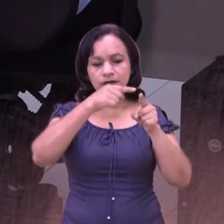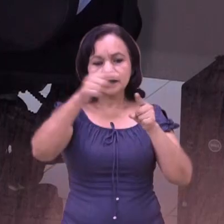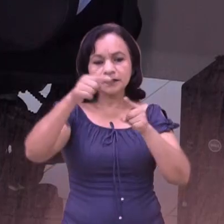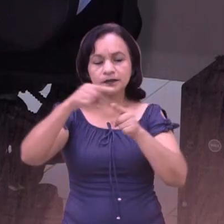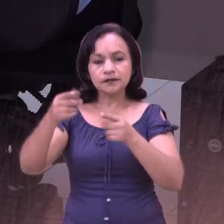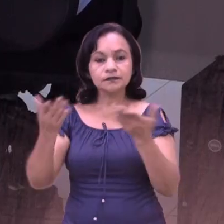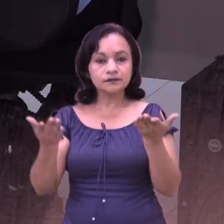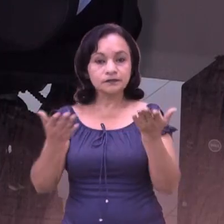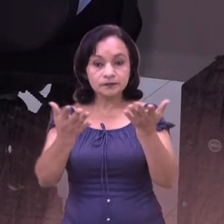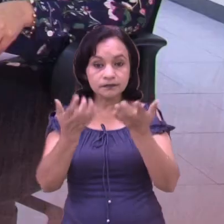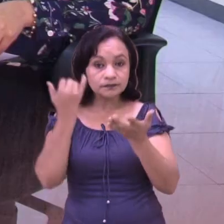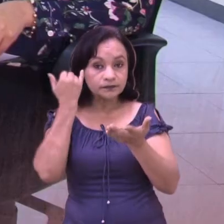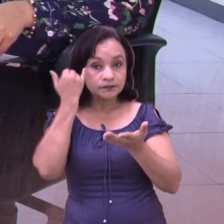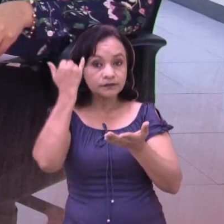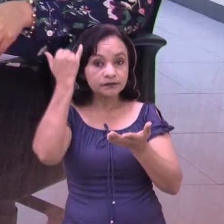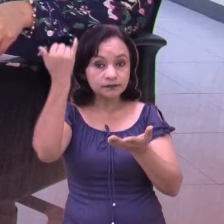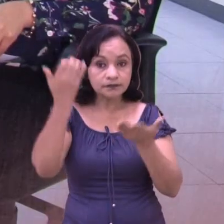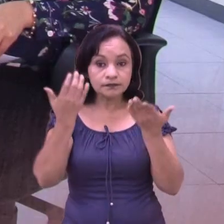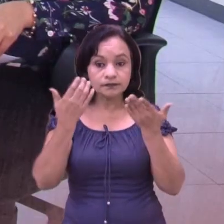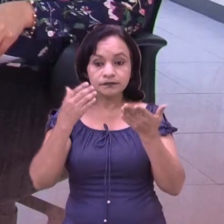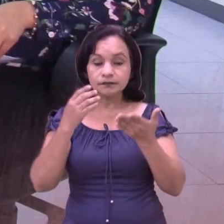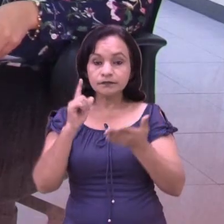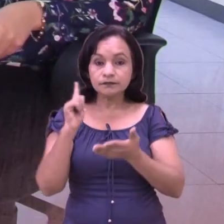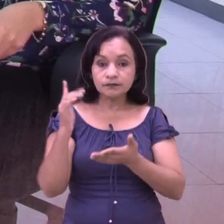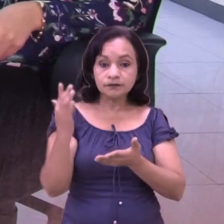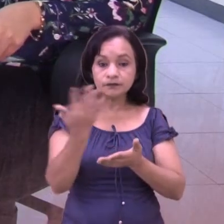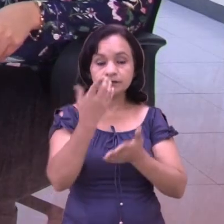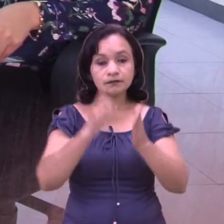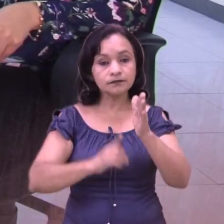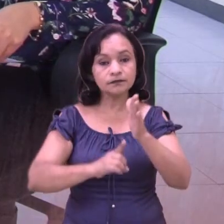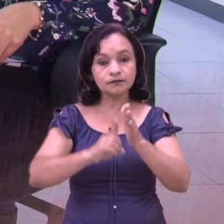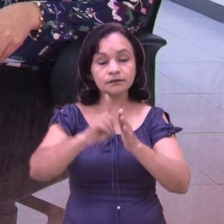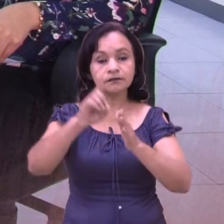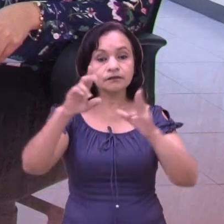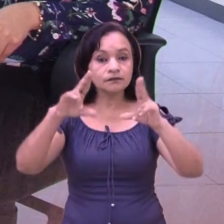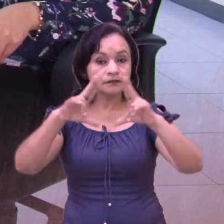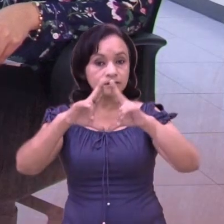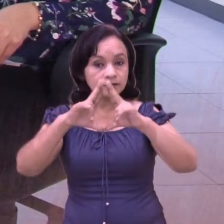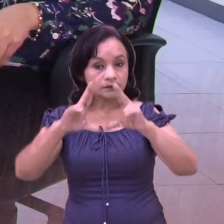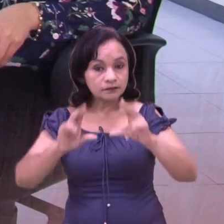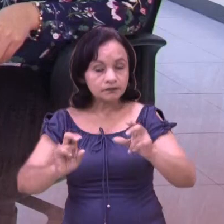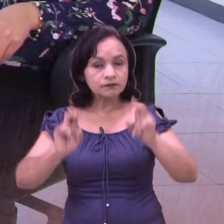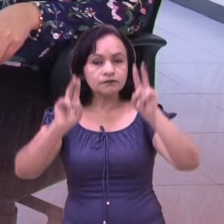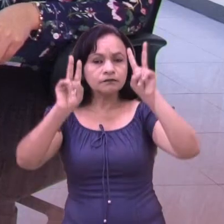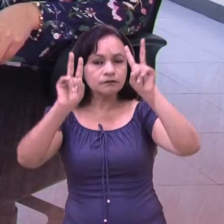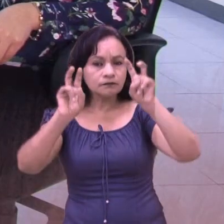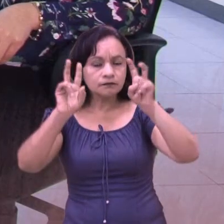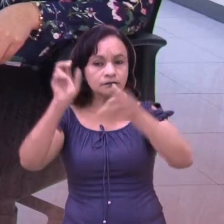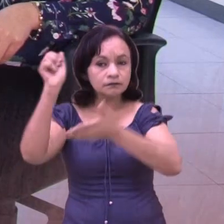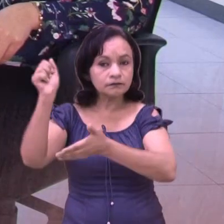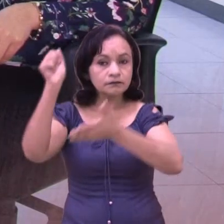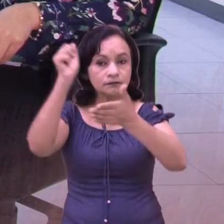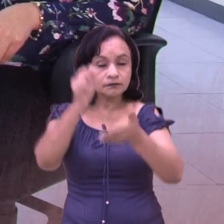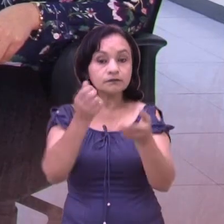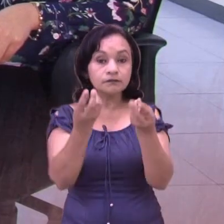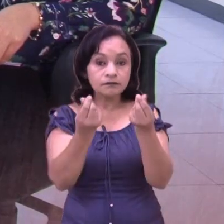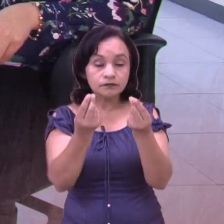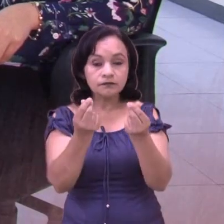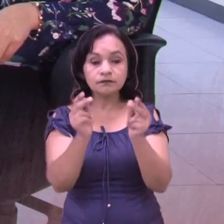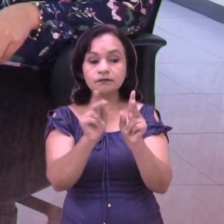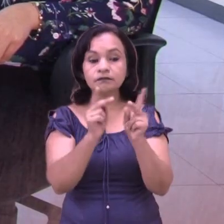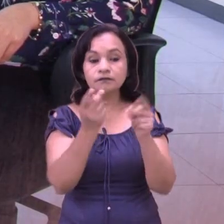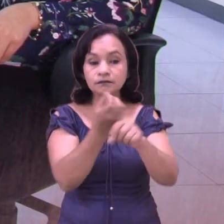en las que puedan verse involucradas. La idea es que vayamos desarrollando en nuestro país un concepto de